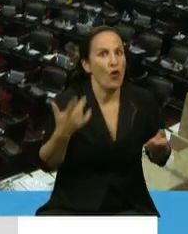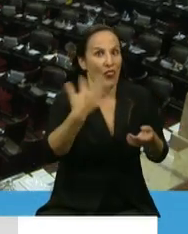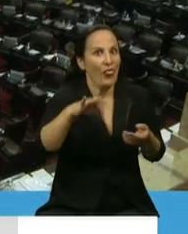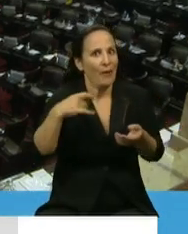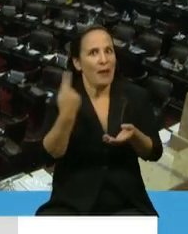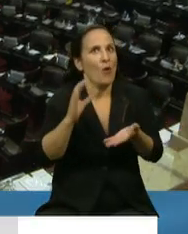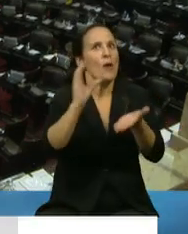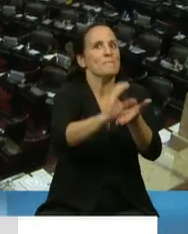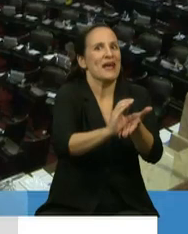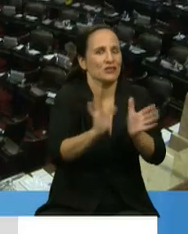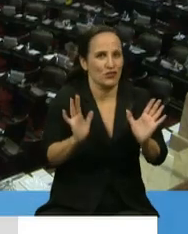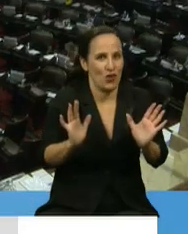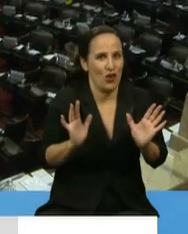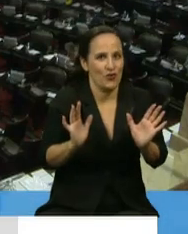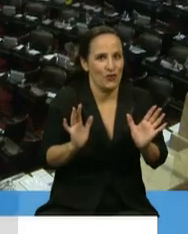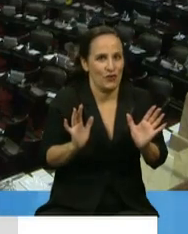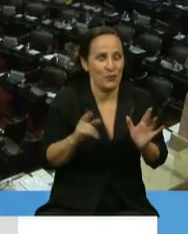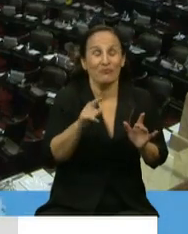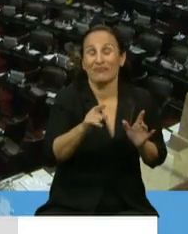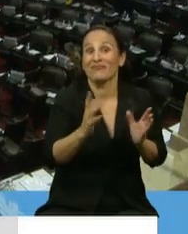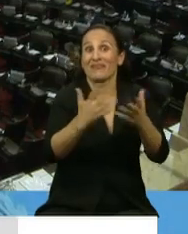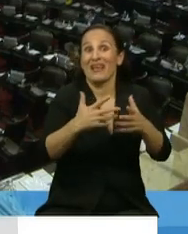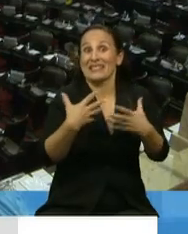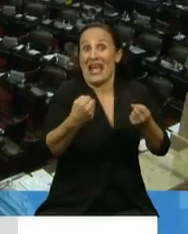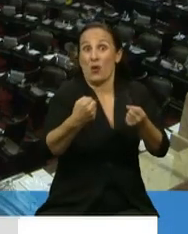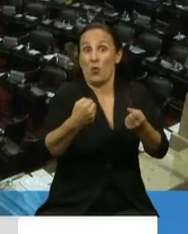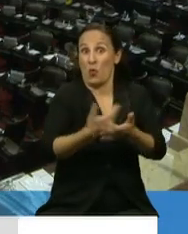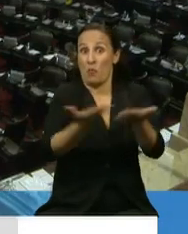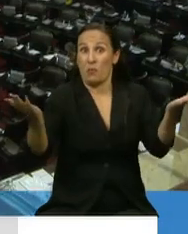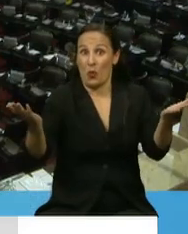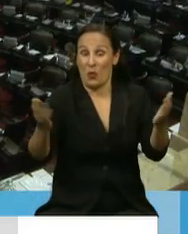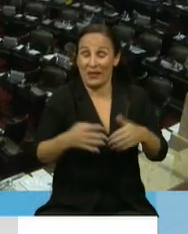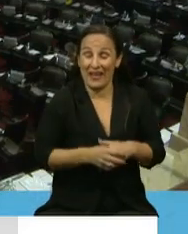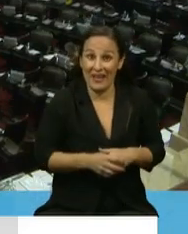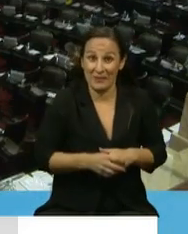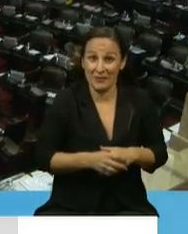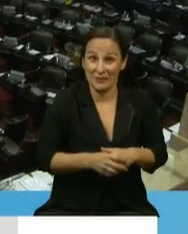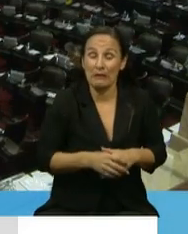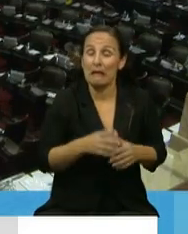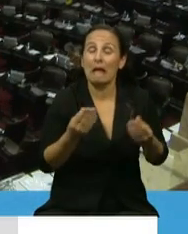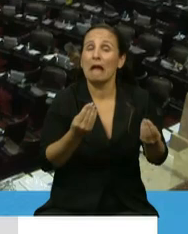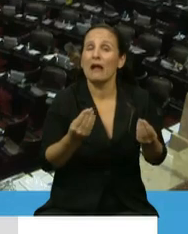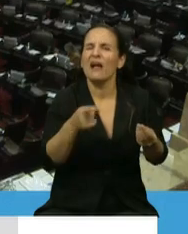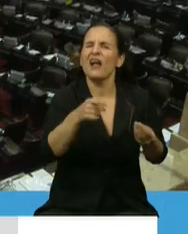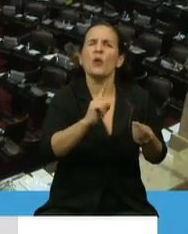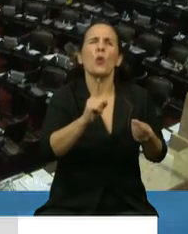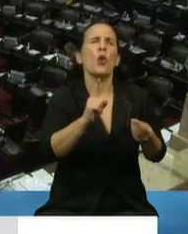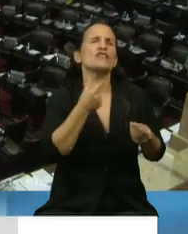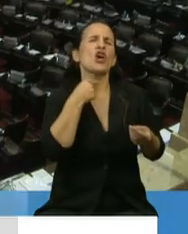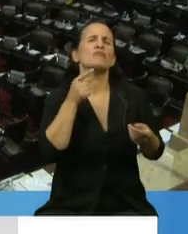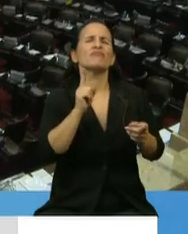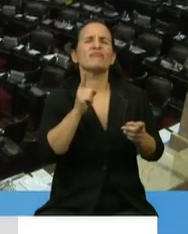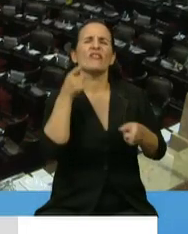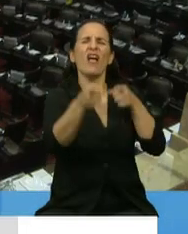poner de relevancia que este sistema de salud público, las instituciones públicas, sin ánimo de sonar agresiva con nadie,